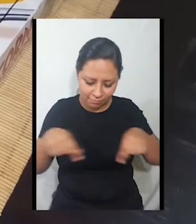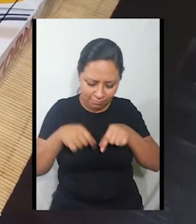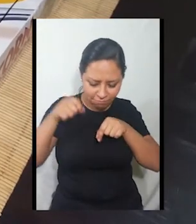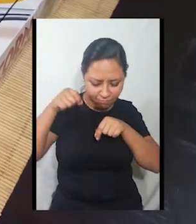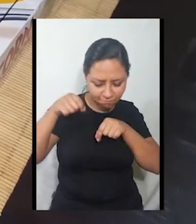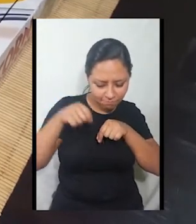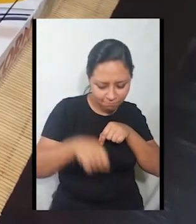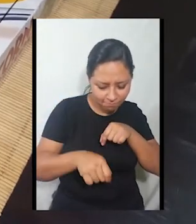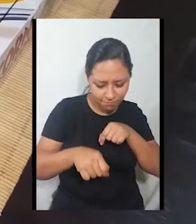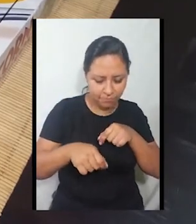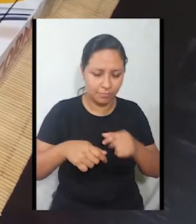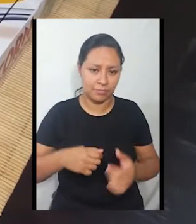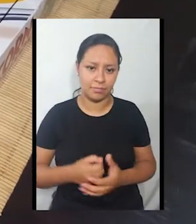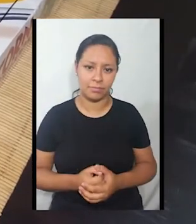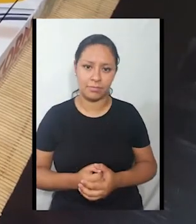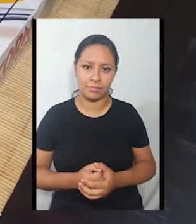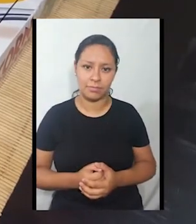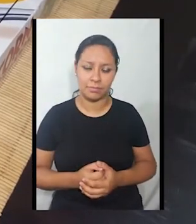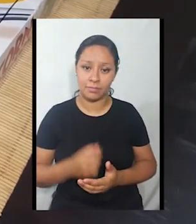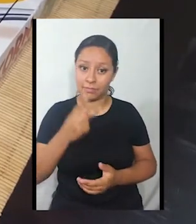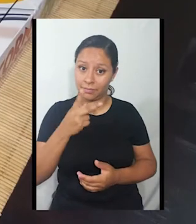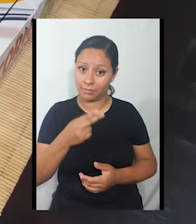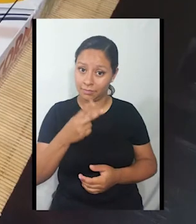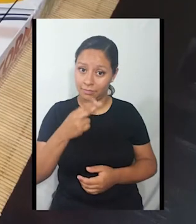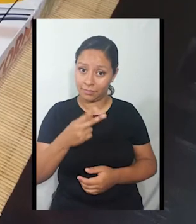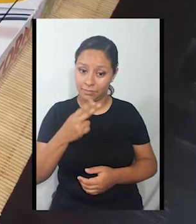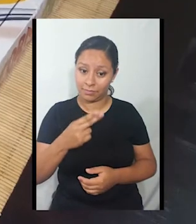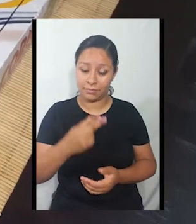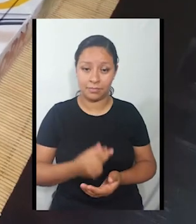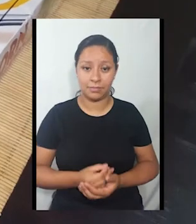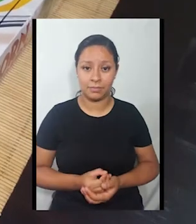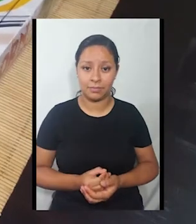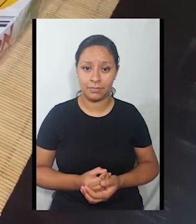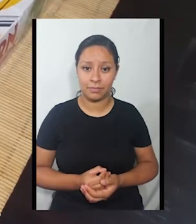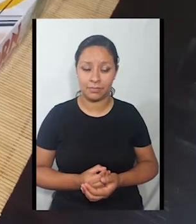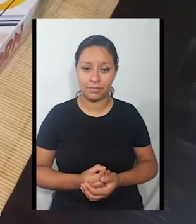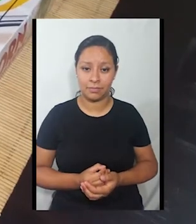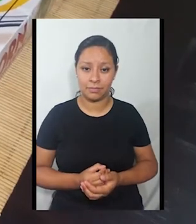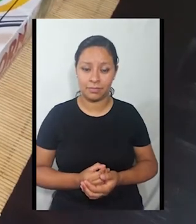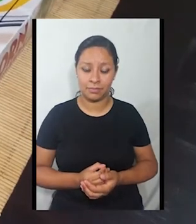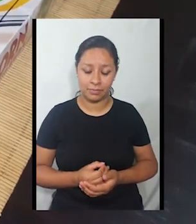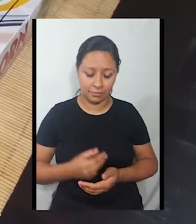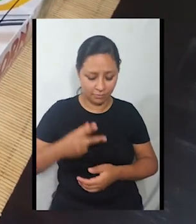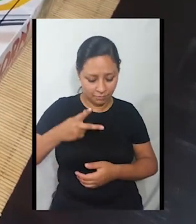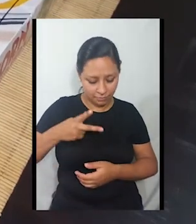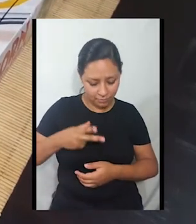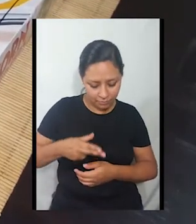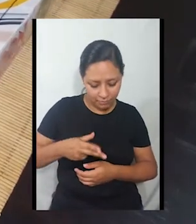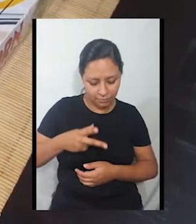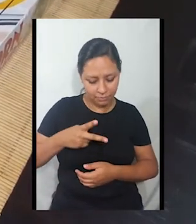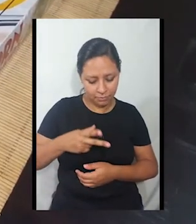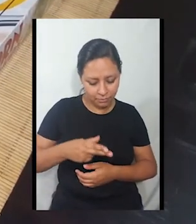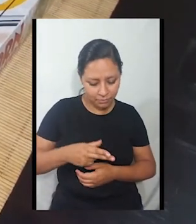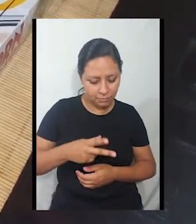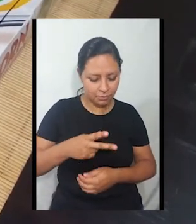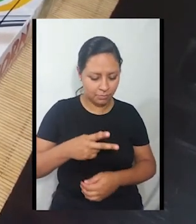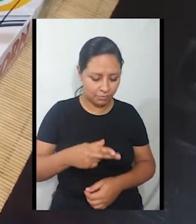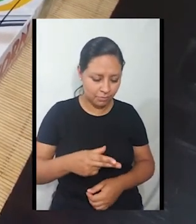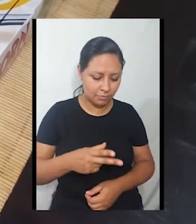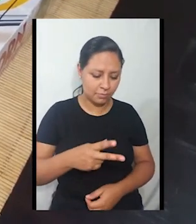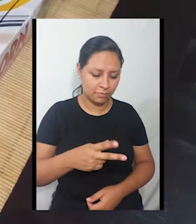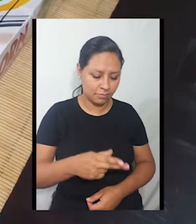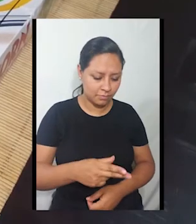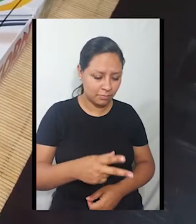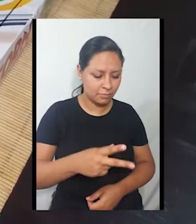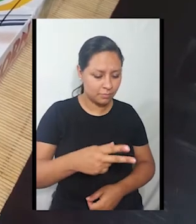Ahora, tomaremos nuestra tijera y vamos a empezar a recortar